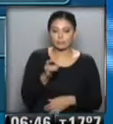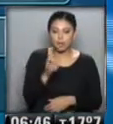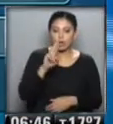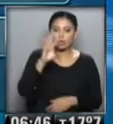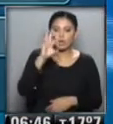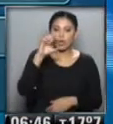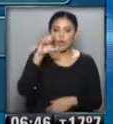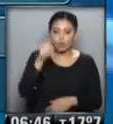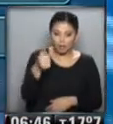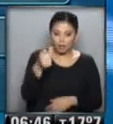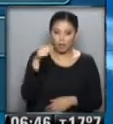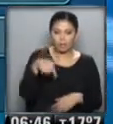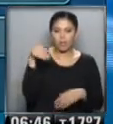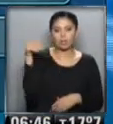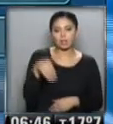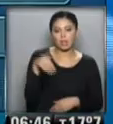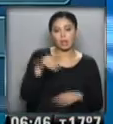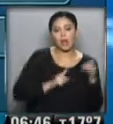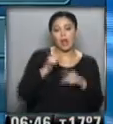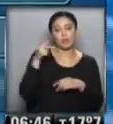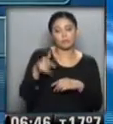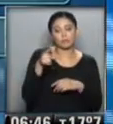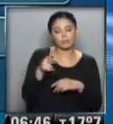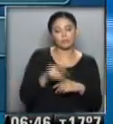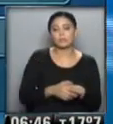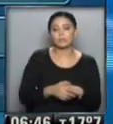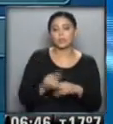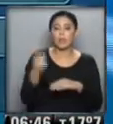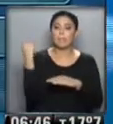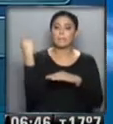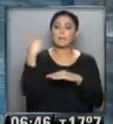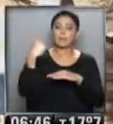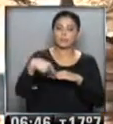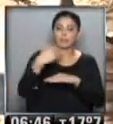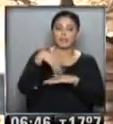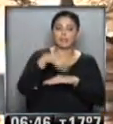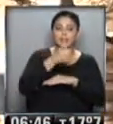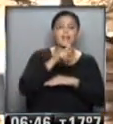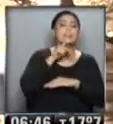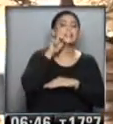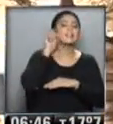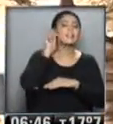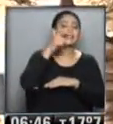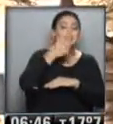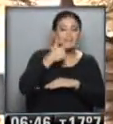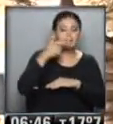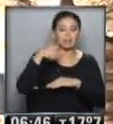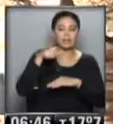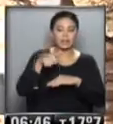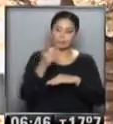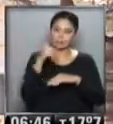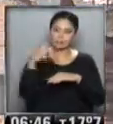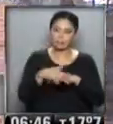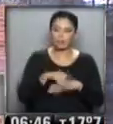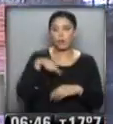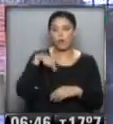ramal eléctrico, con demoras y algunas cancelaciones... ...está cerrado el paso a nivel de la calle Artigas y Vías del Mitre... ...el resto por ahora,